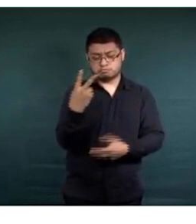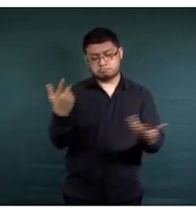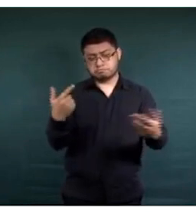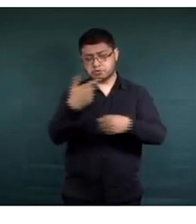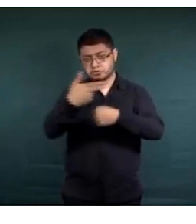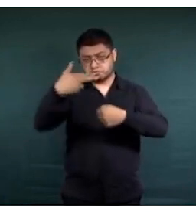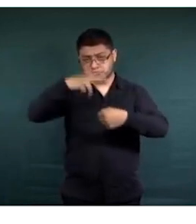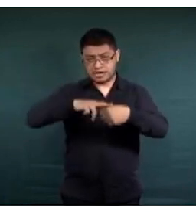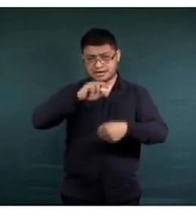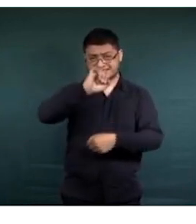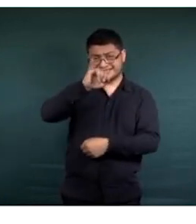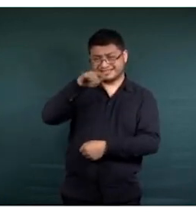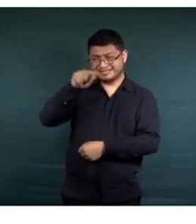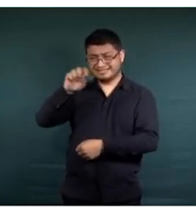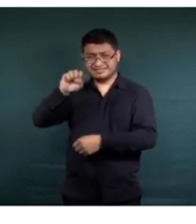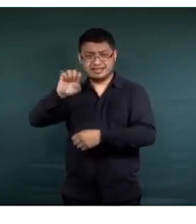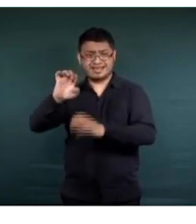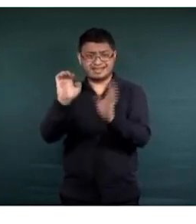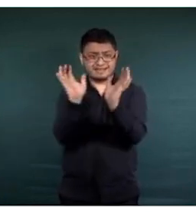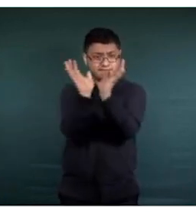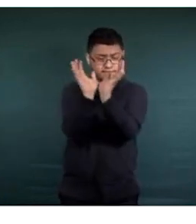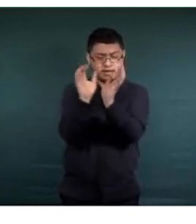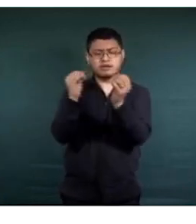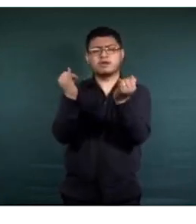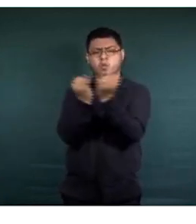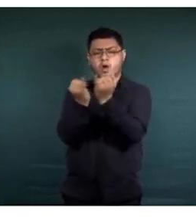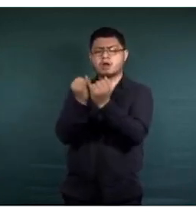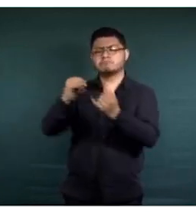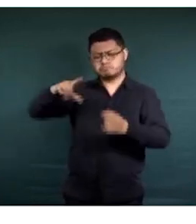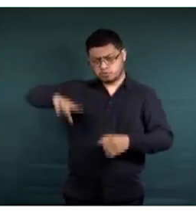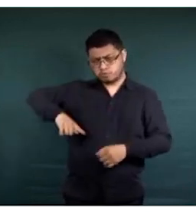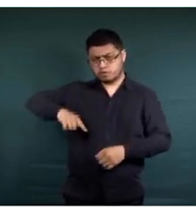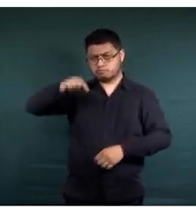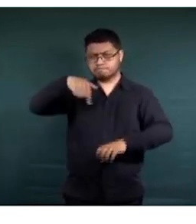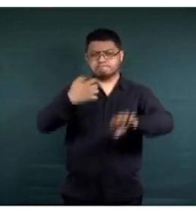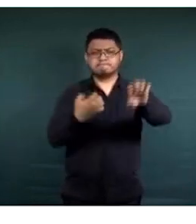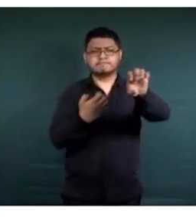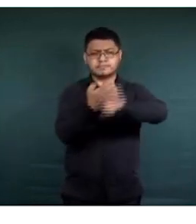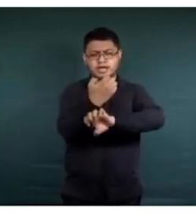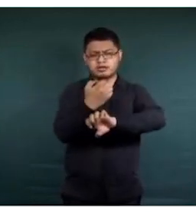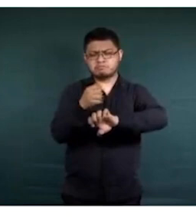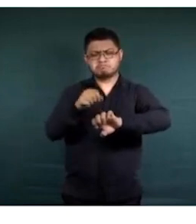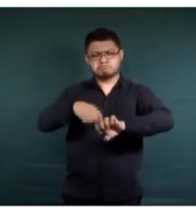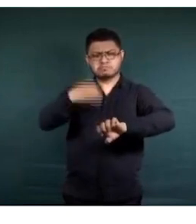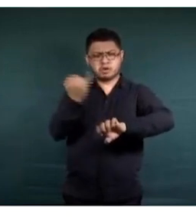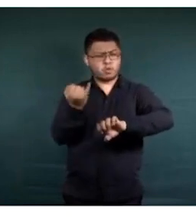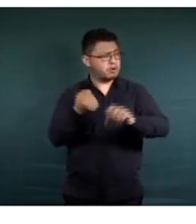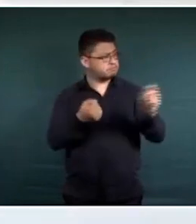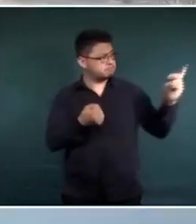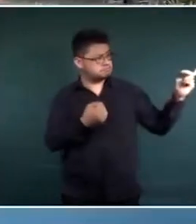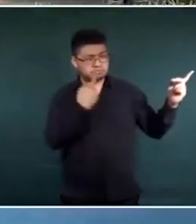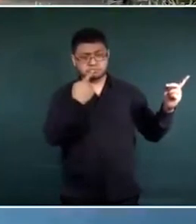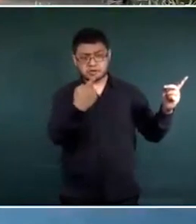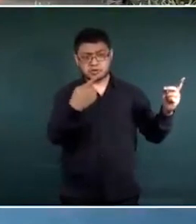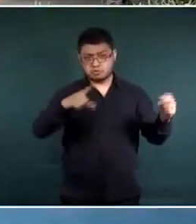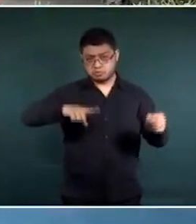tres del Ins y una del gobierno del estado, que ya la citó el señor gobernador.